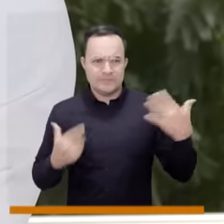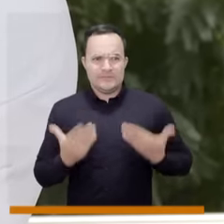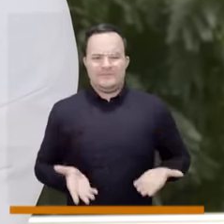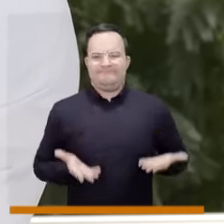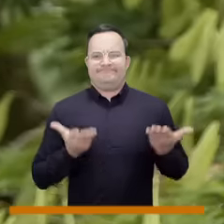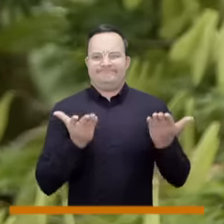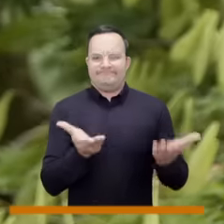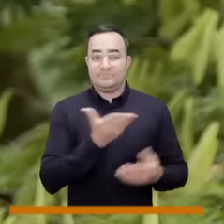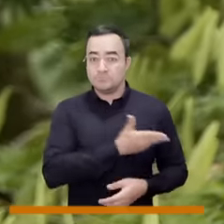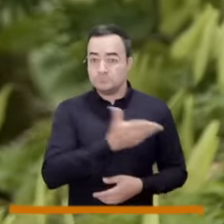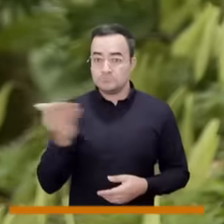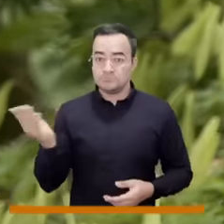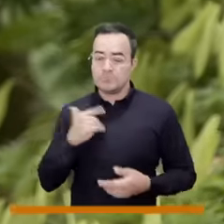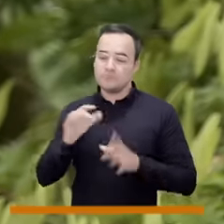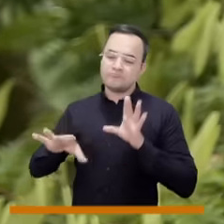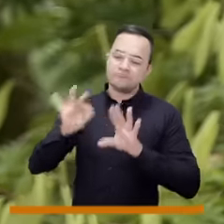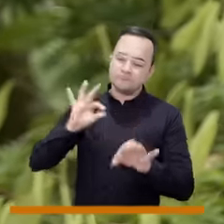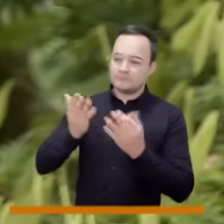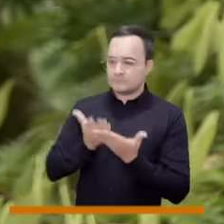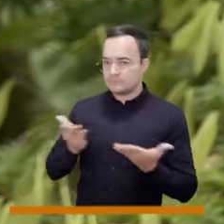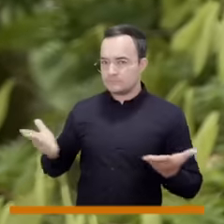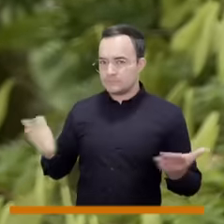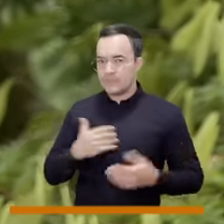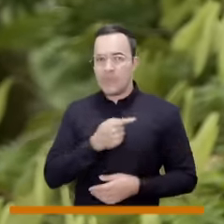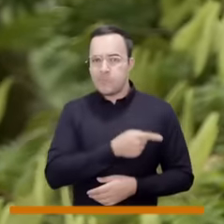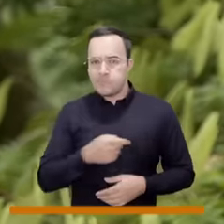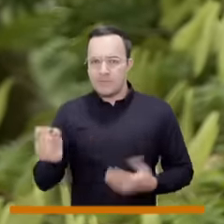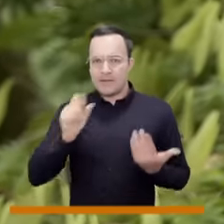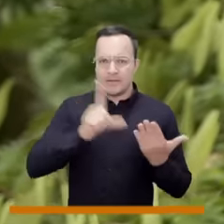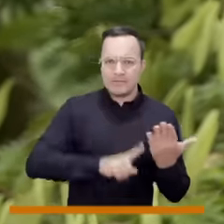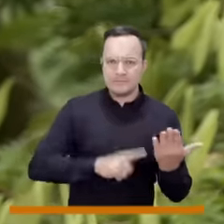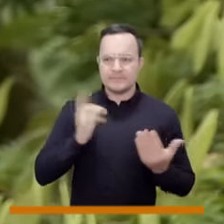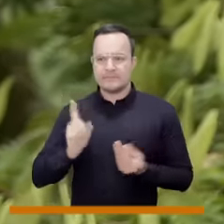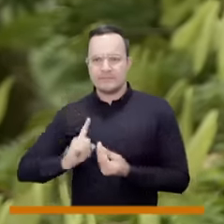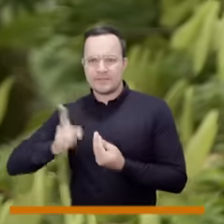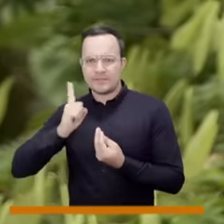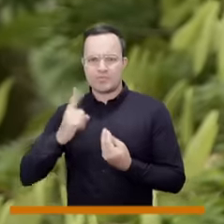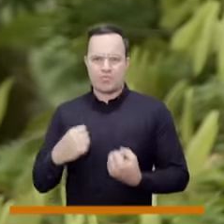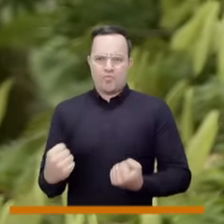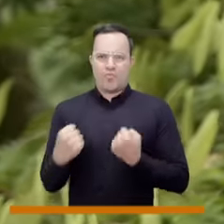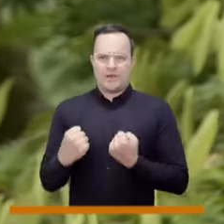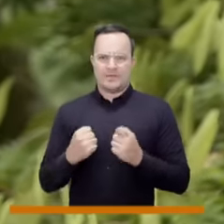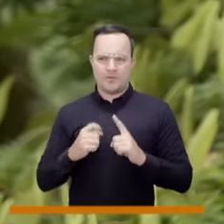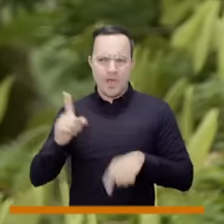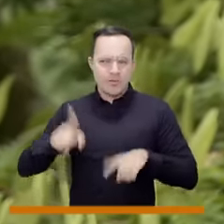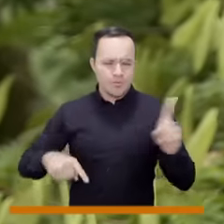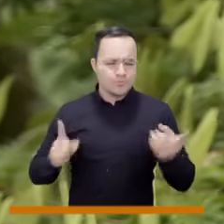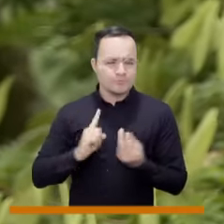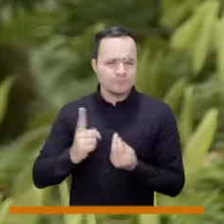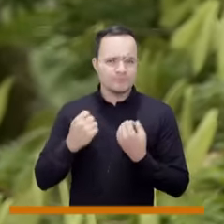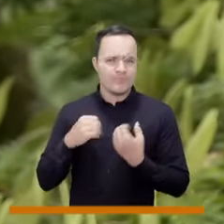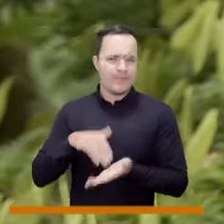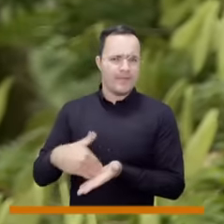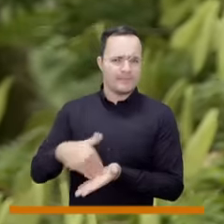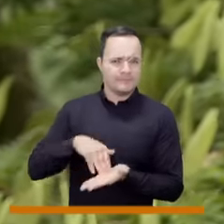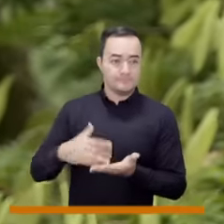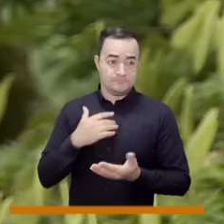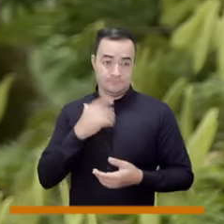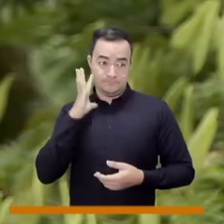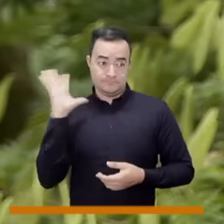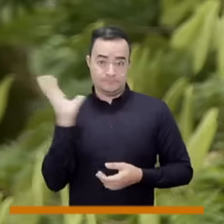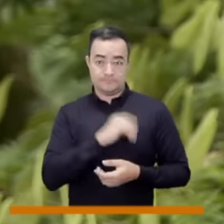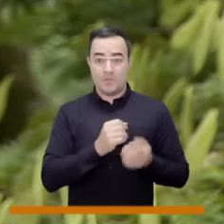también de esta sobreoferta de nombres, de listas y de partidos débiles que tenemos? Porque la verdad,